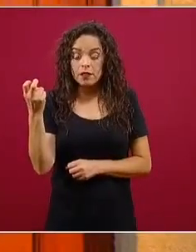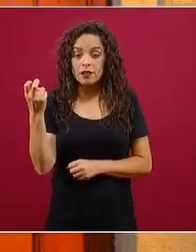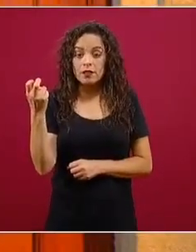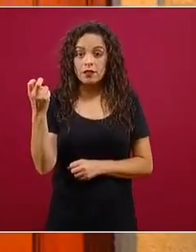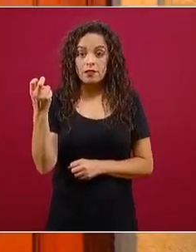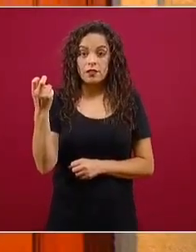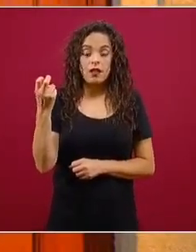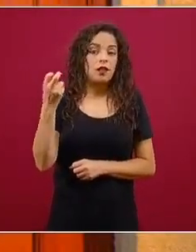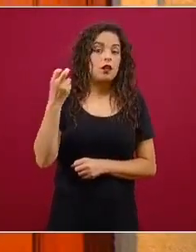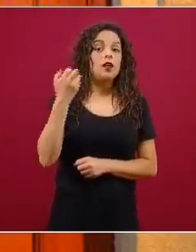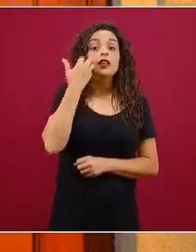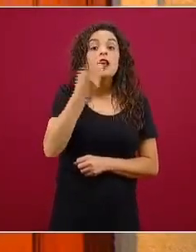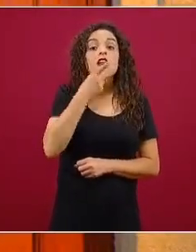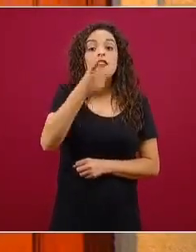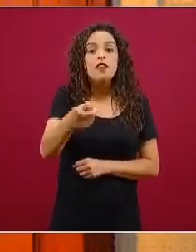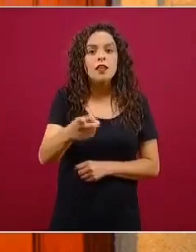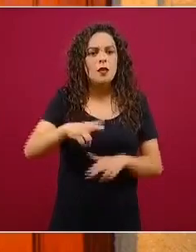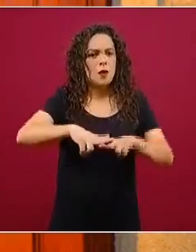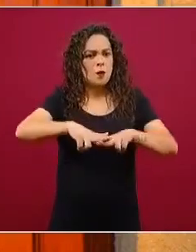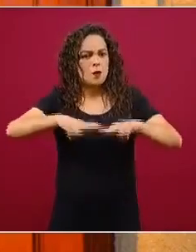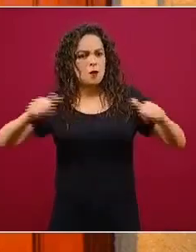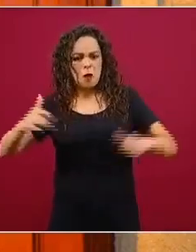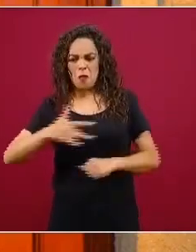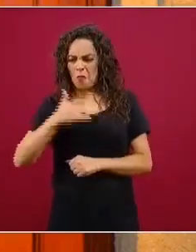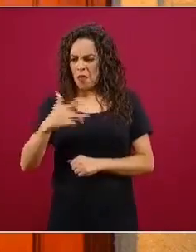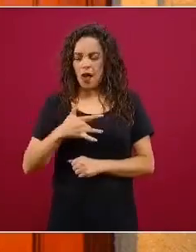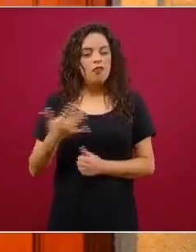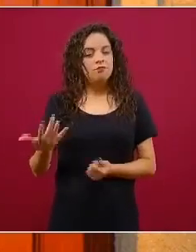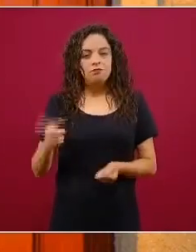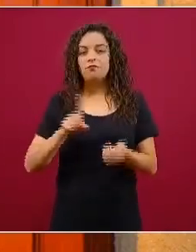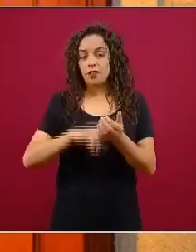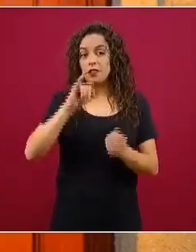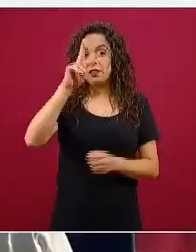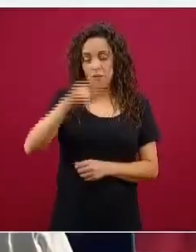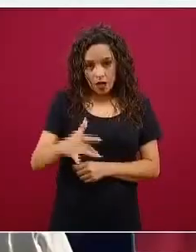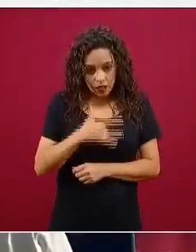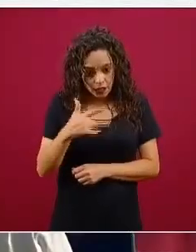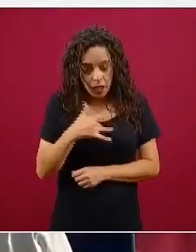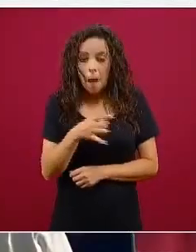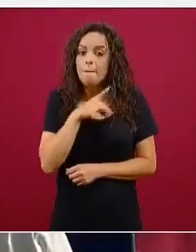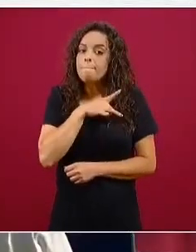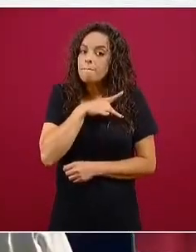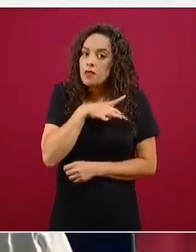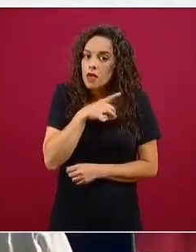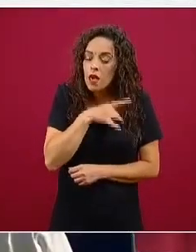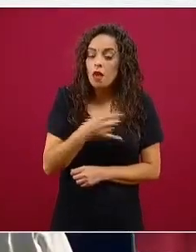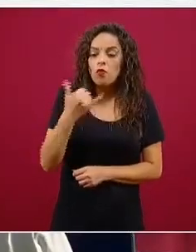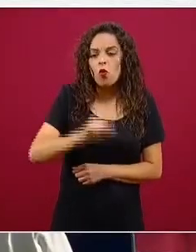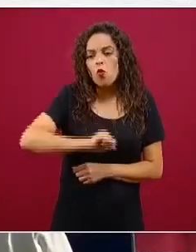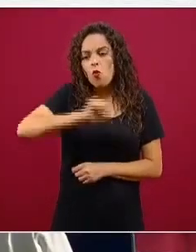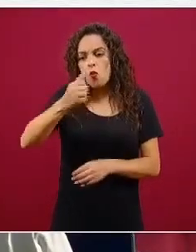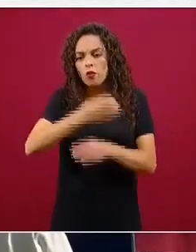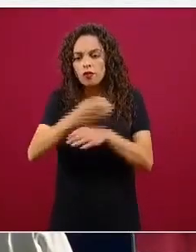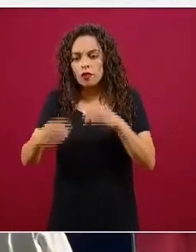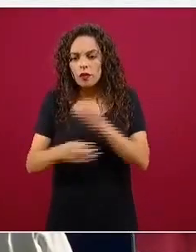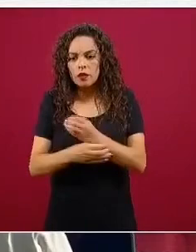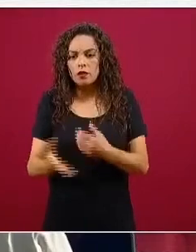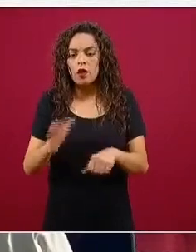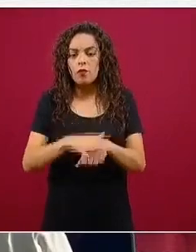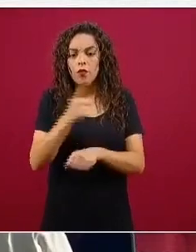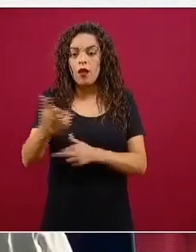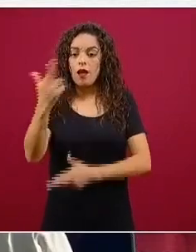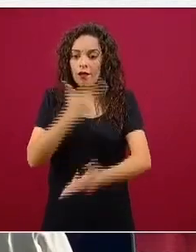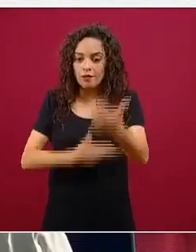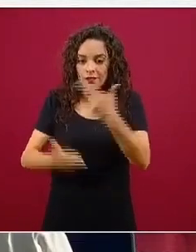algún miedo, alguna sensación de incertidumbre. ¿Y miedo por qué? Hay diversos factores que van a contribuir con el miedo al regreso. En primera,